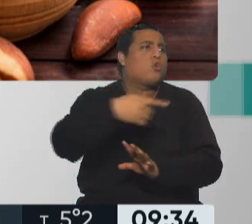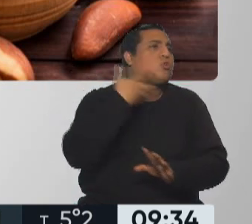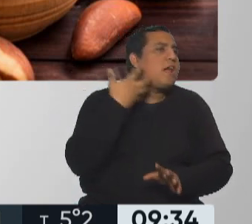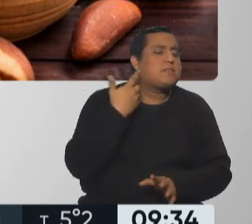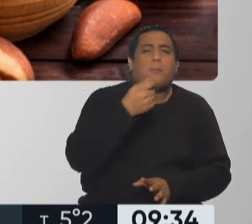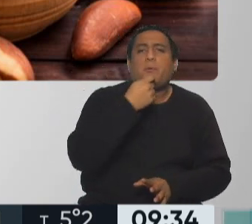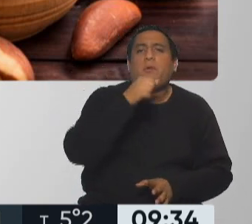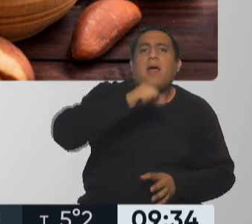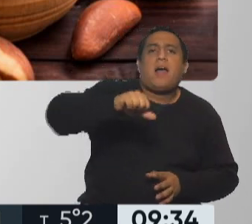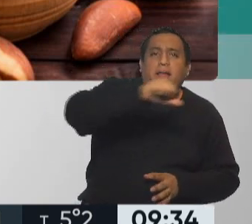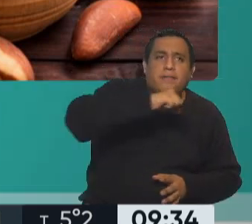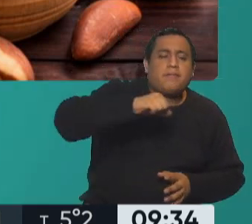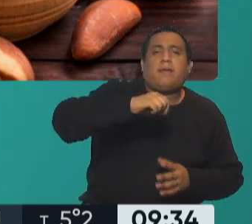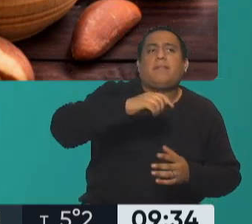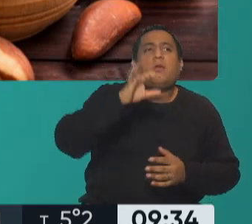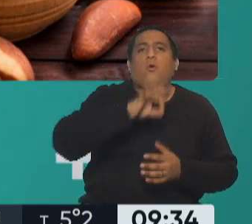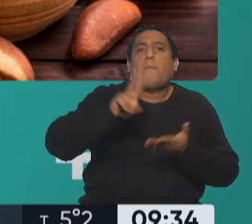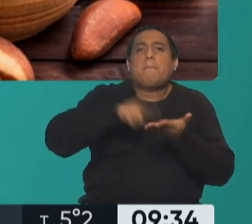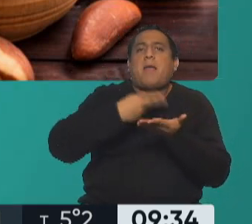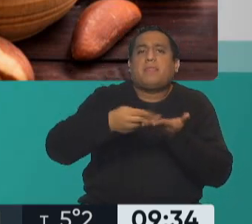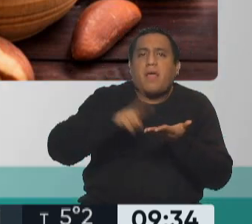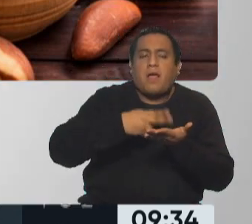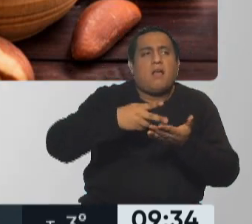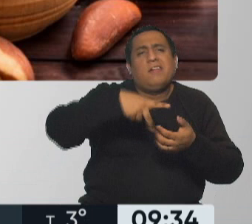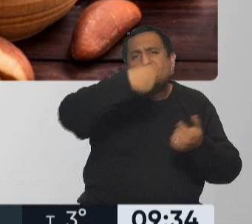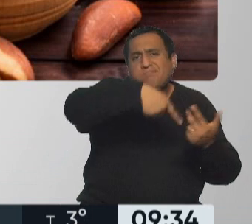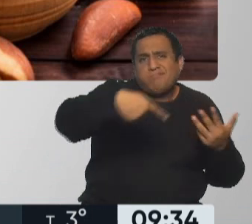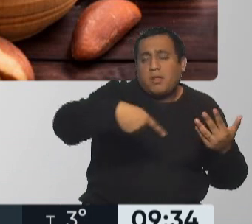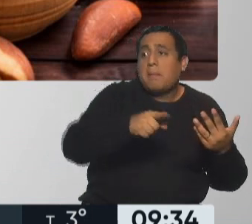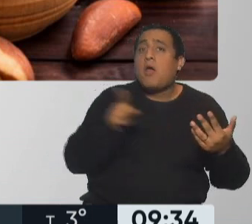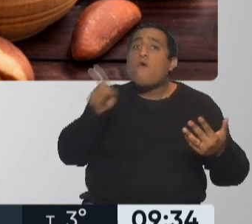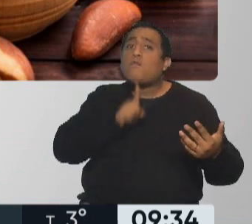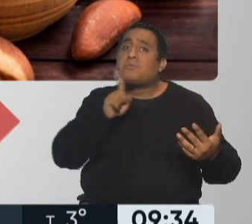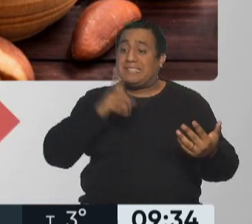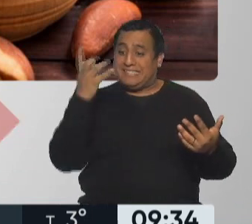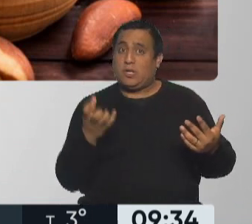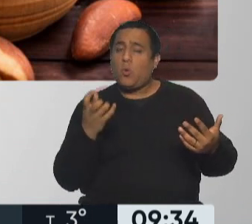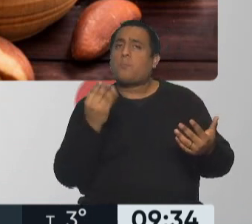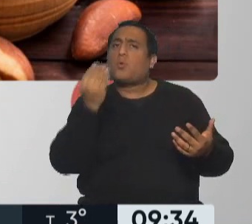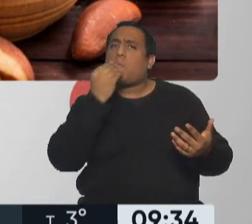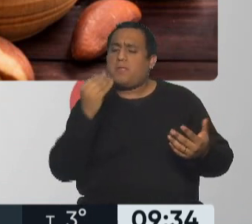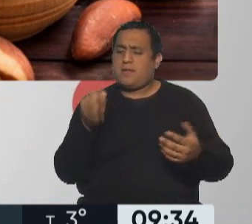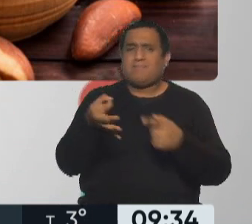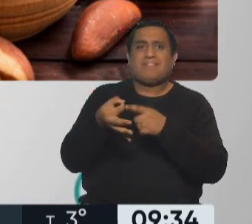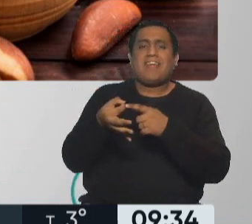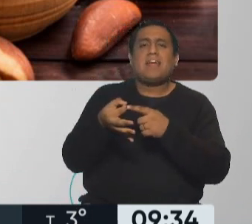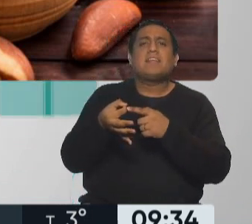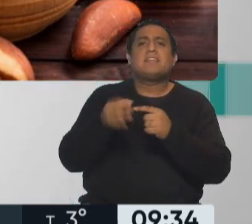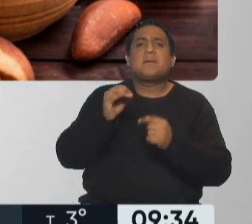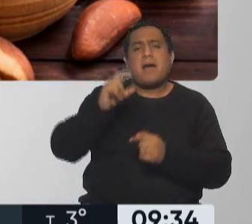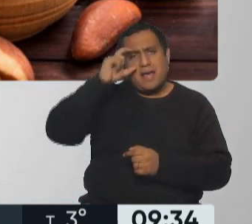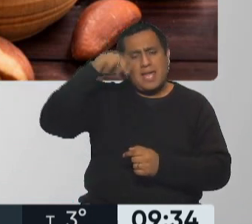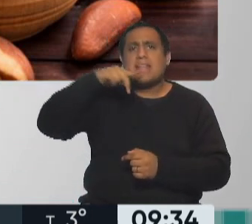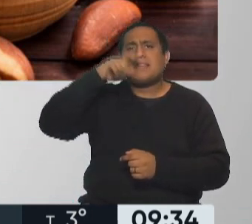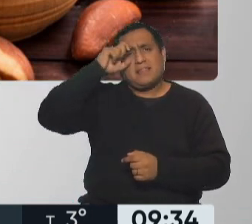ser un aceite vegetal, una manteca, etc., el fruto seco, al ser un alimento entero, nosotros hablamos de alimentación integral